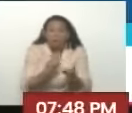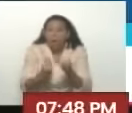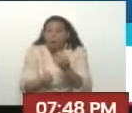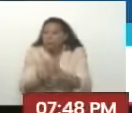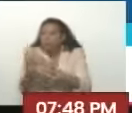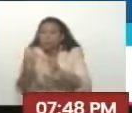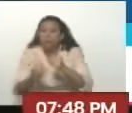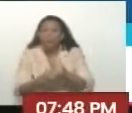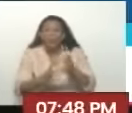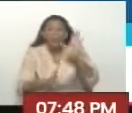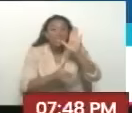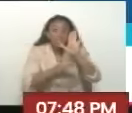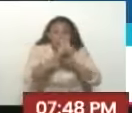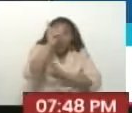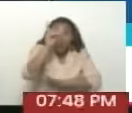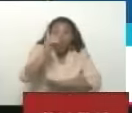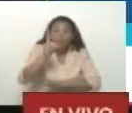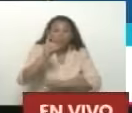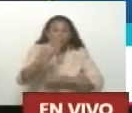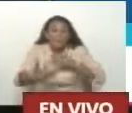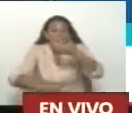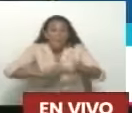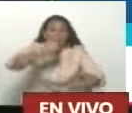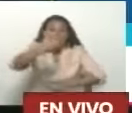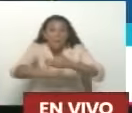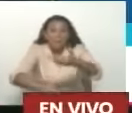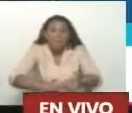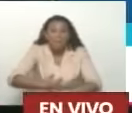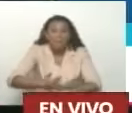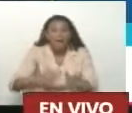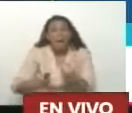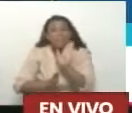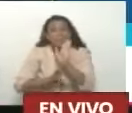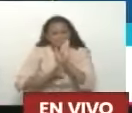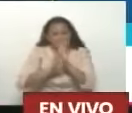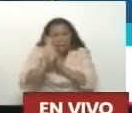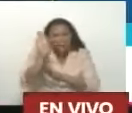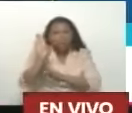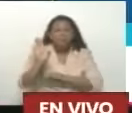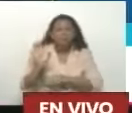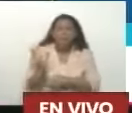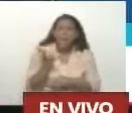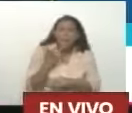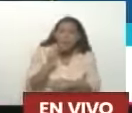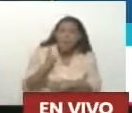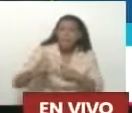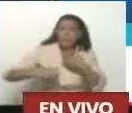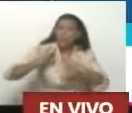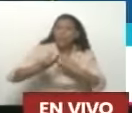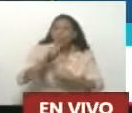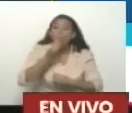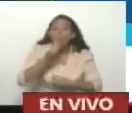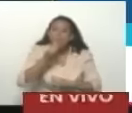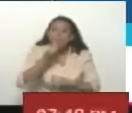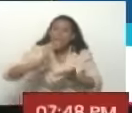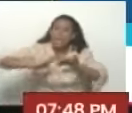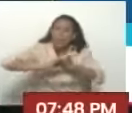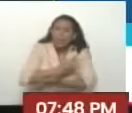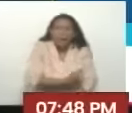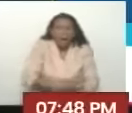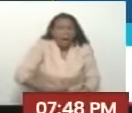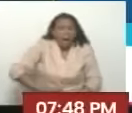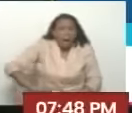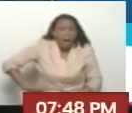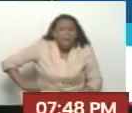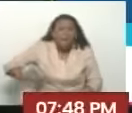Cuánto desarrollo Se pudiera procesar Y llevar adelante Para producir alimentos Y acabar con la hambruna Que